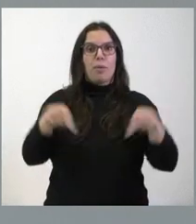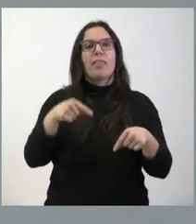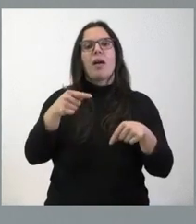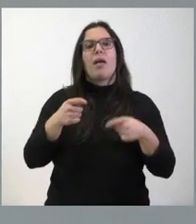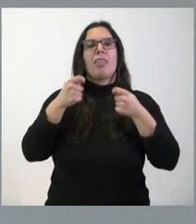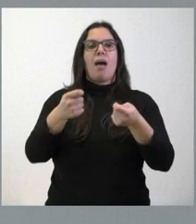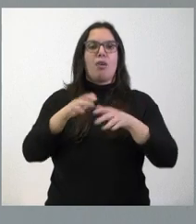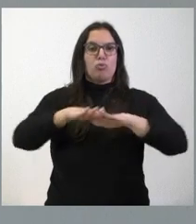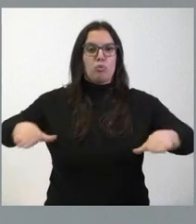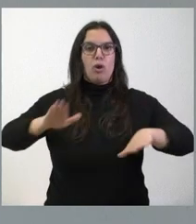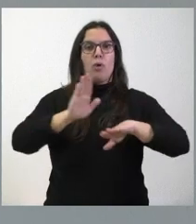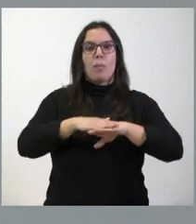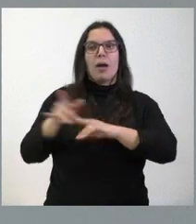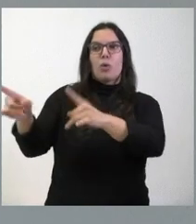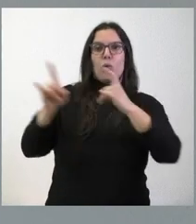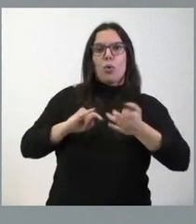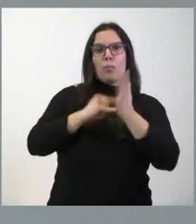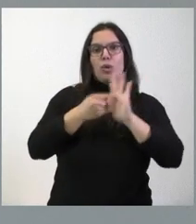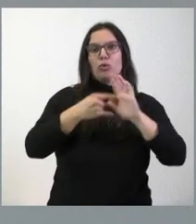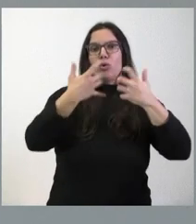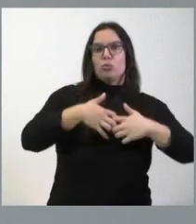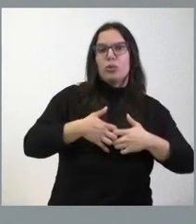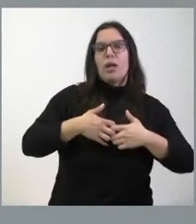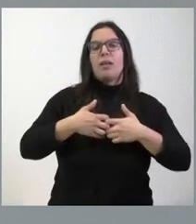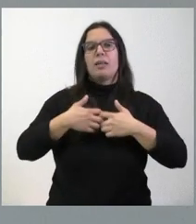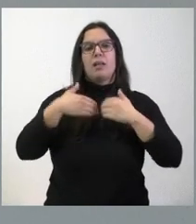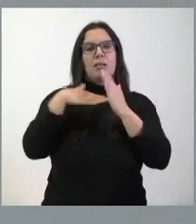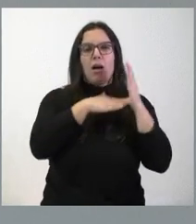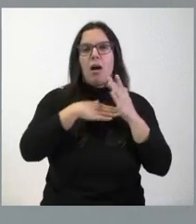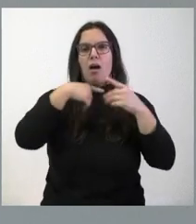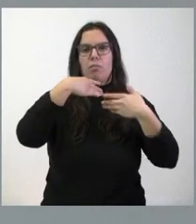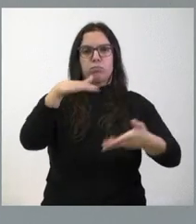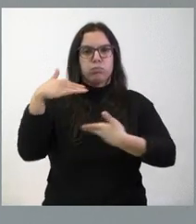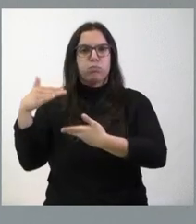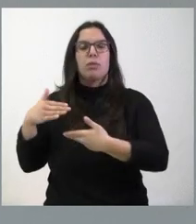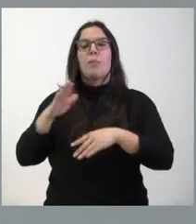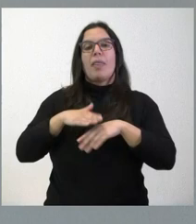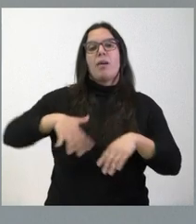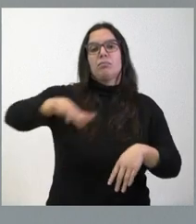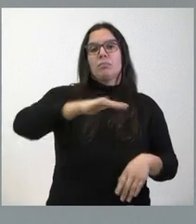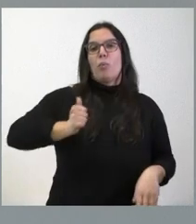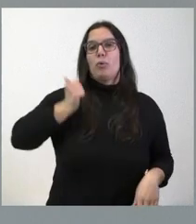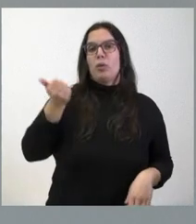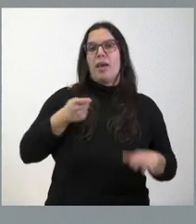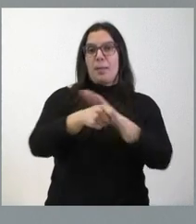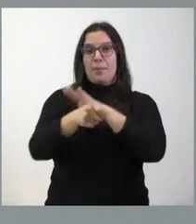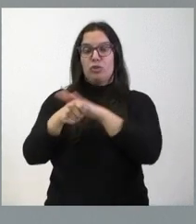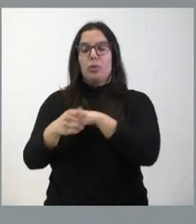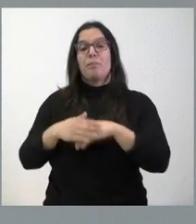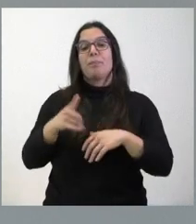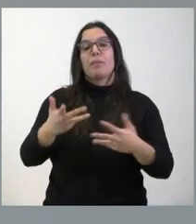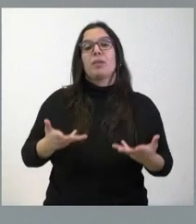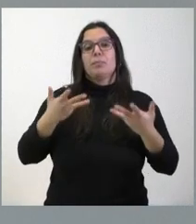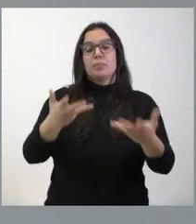suelo para acoger nuevos proyectos industriales y logísticos y dar soporte con ello a las oportunidades de inversión en la zona. Esta cantidad va a contribuir a la